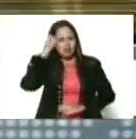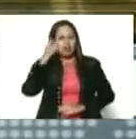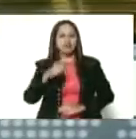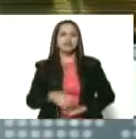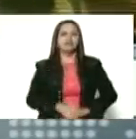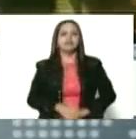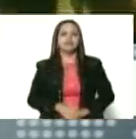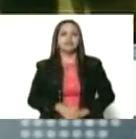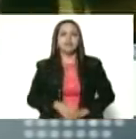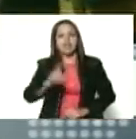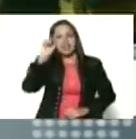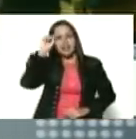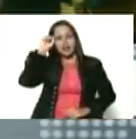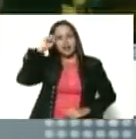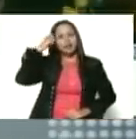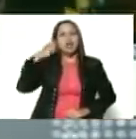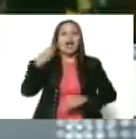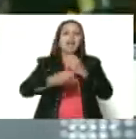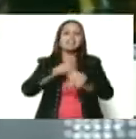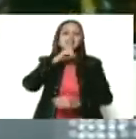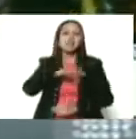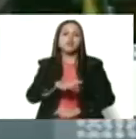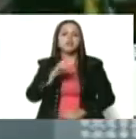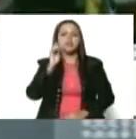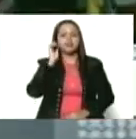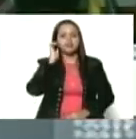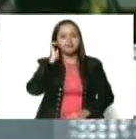recordar es hacer historia.